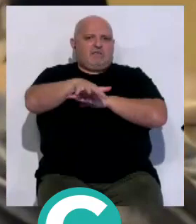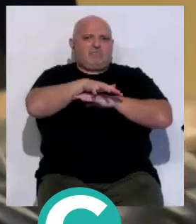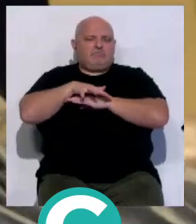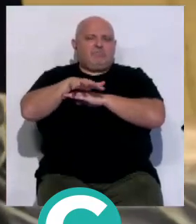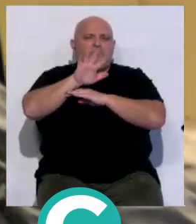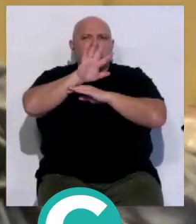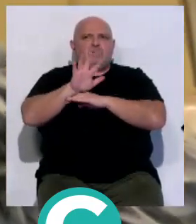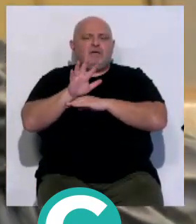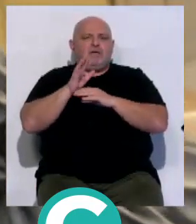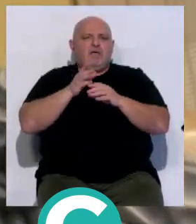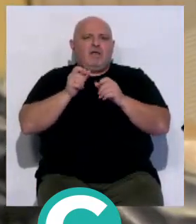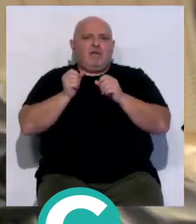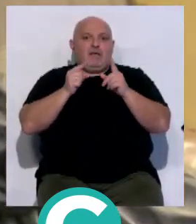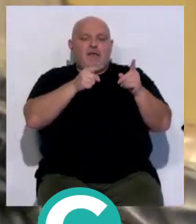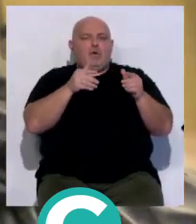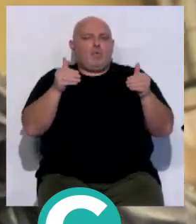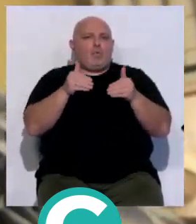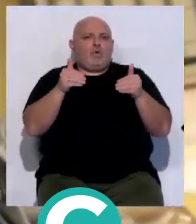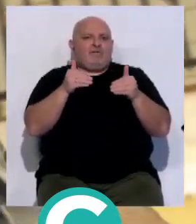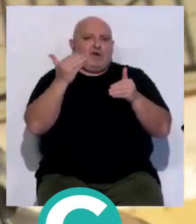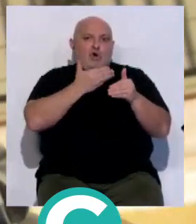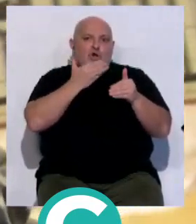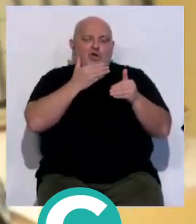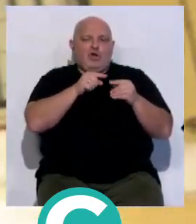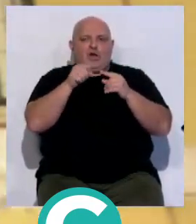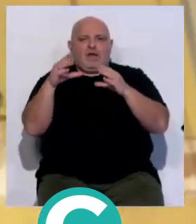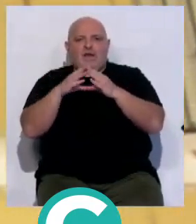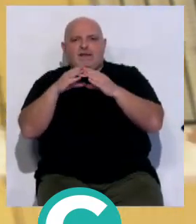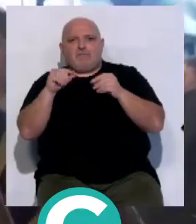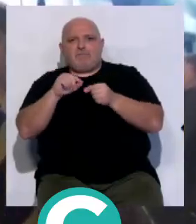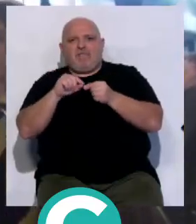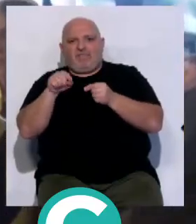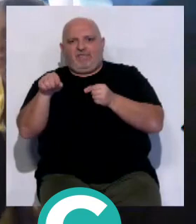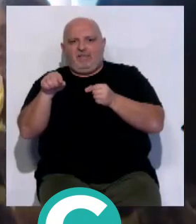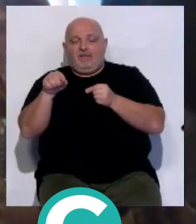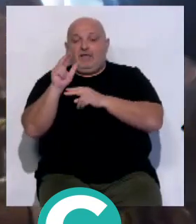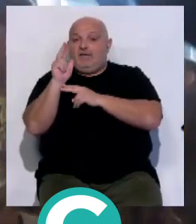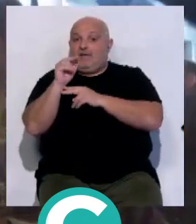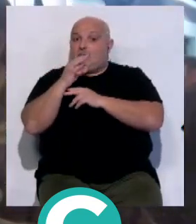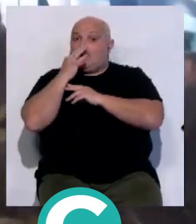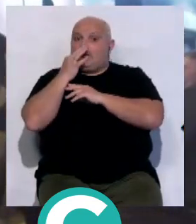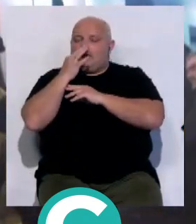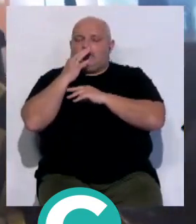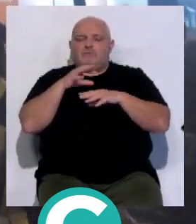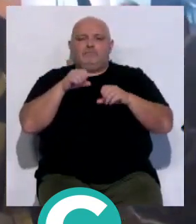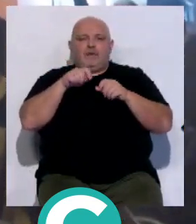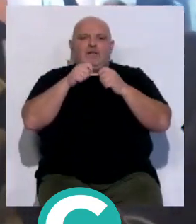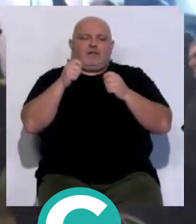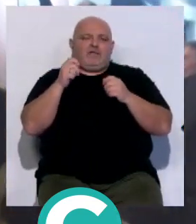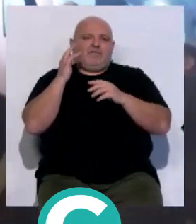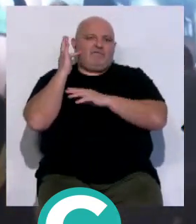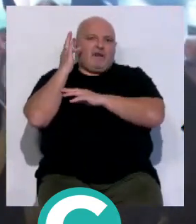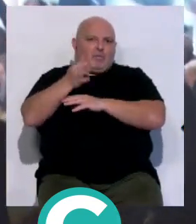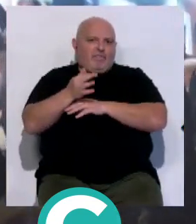La imagen fue trasladada el jueves desde el colegio hasta la iglesia de la Merced y el viernes por la tarde presidió el rezo del Vía